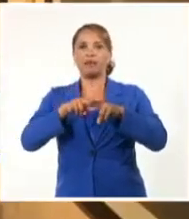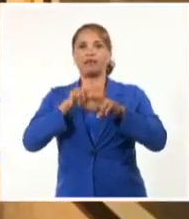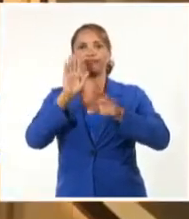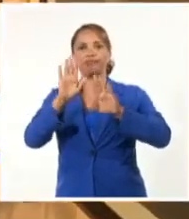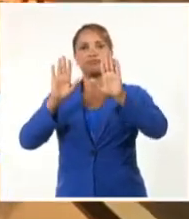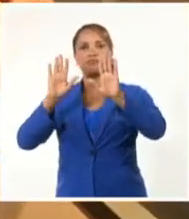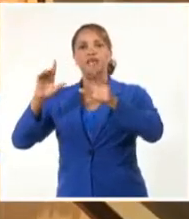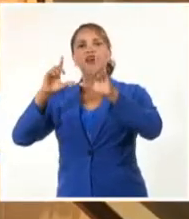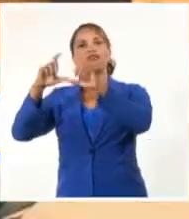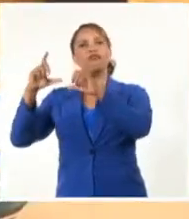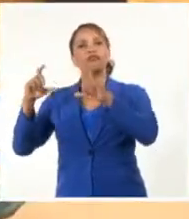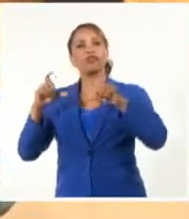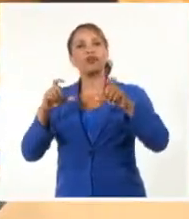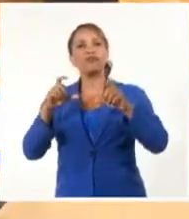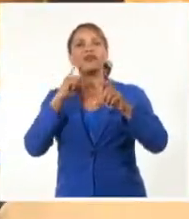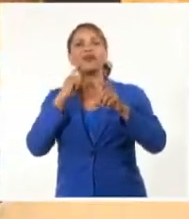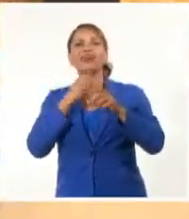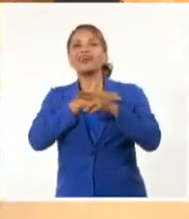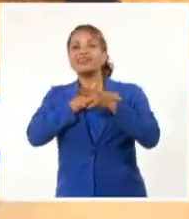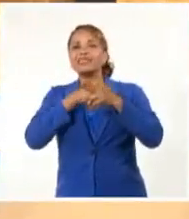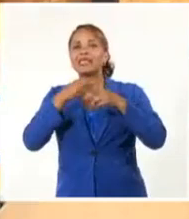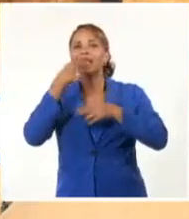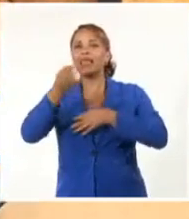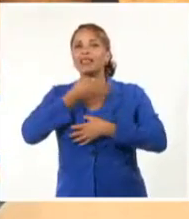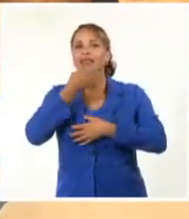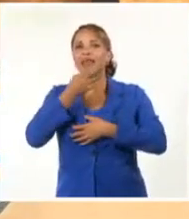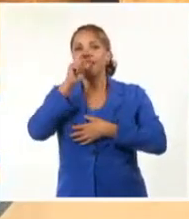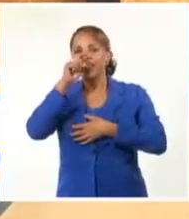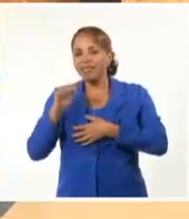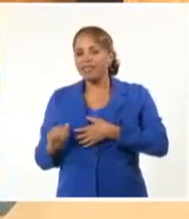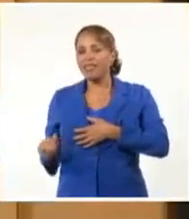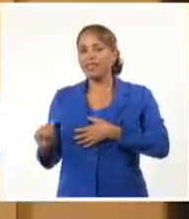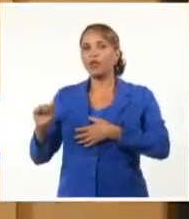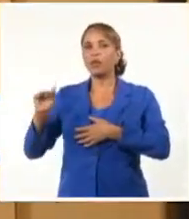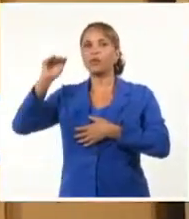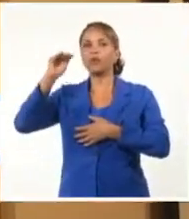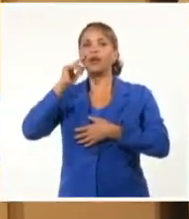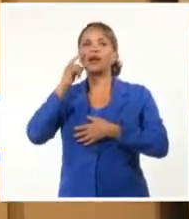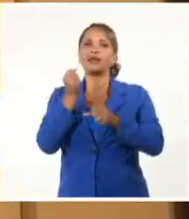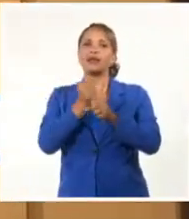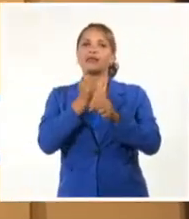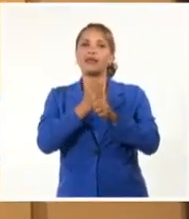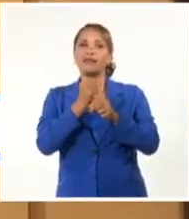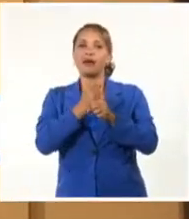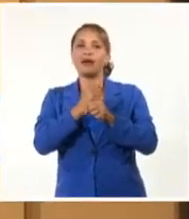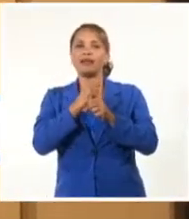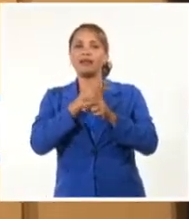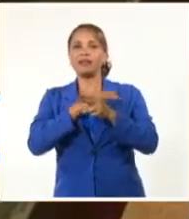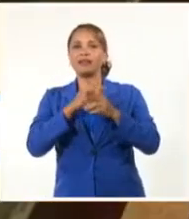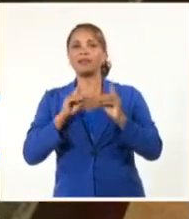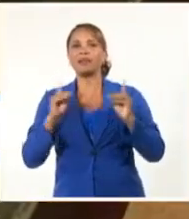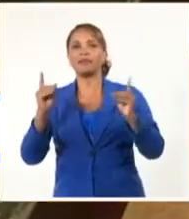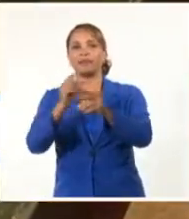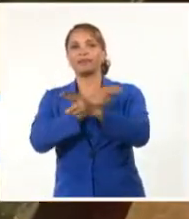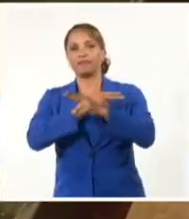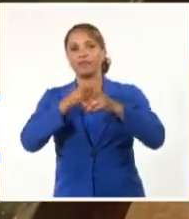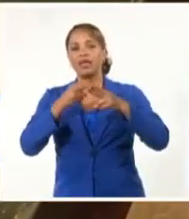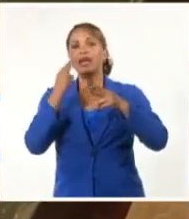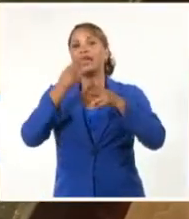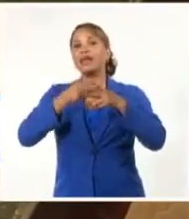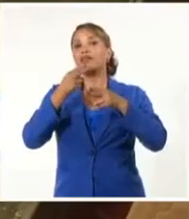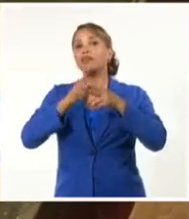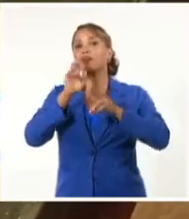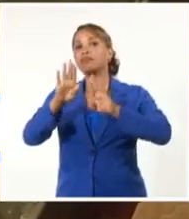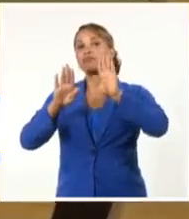fotografías que recogen partes de la vida de Leal desde su niñez hasta su época al frente de la oficina del historiador de La Habana. El nombre de la exposición